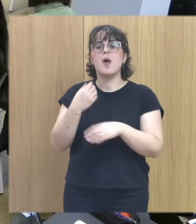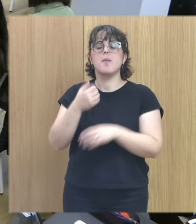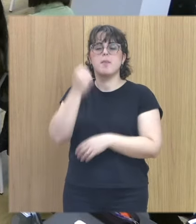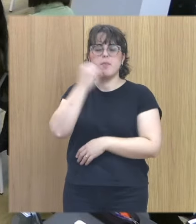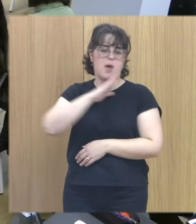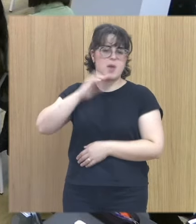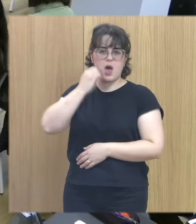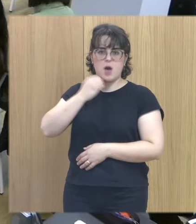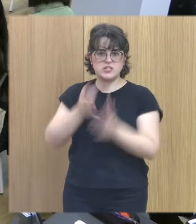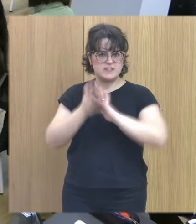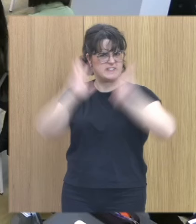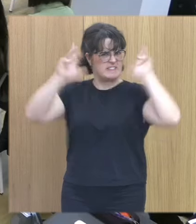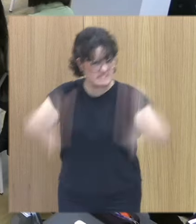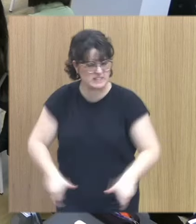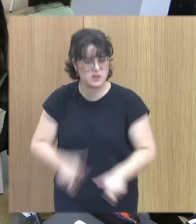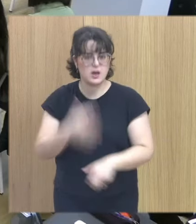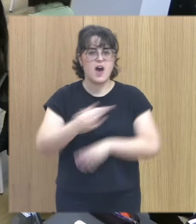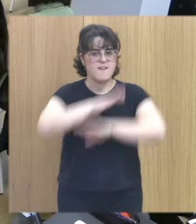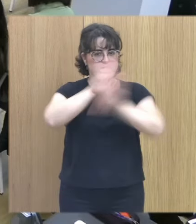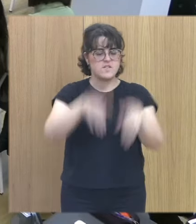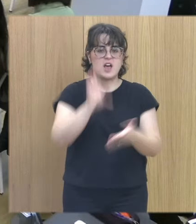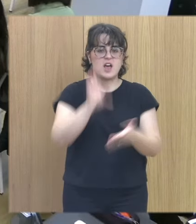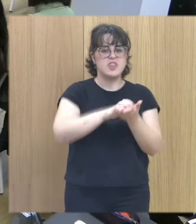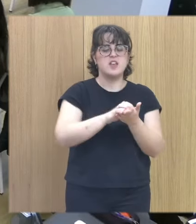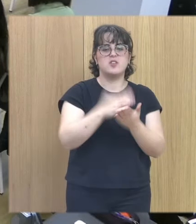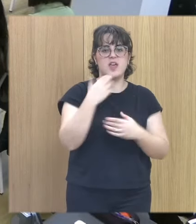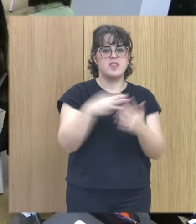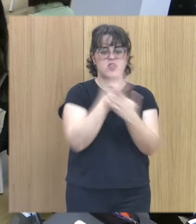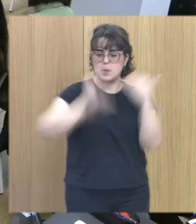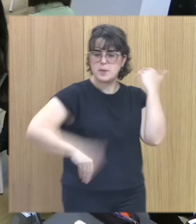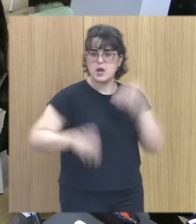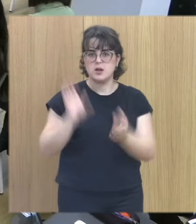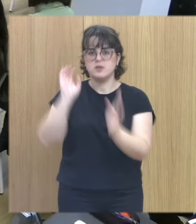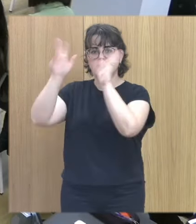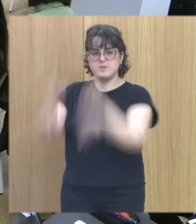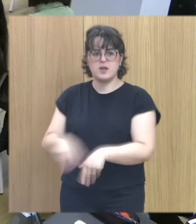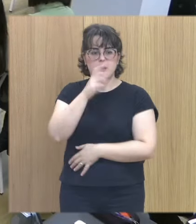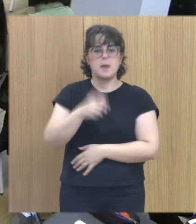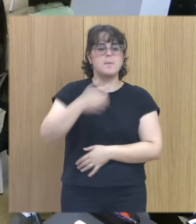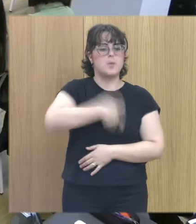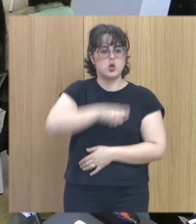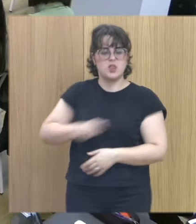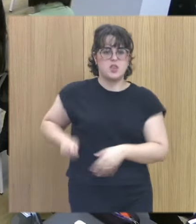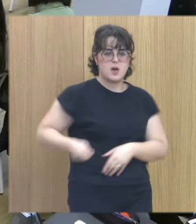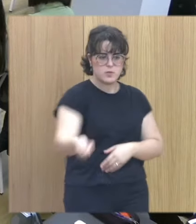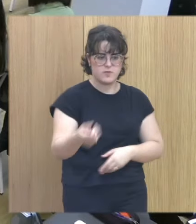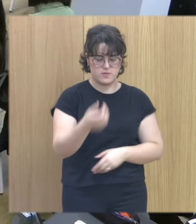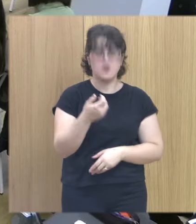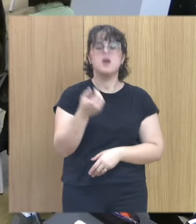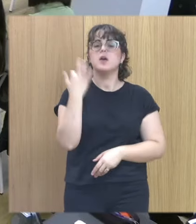de hecho terminó en un centro de menores debido a un apuñalamiento a un agente de la ley sin embargo cuando habla de